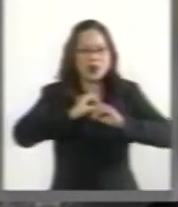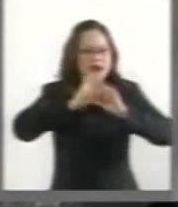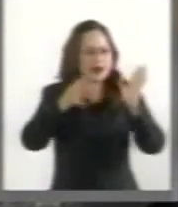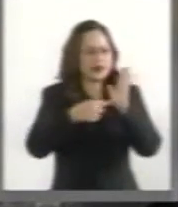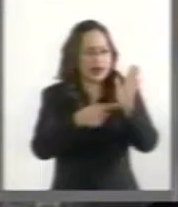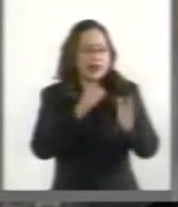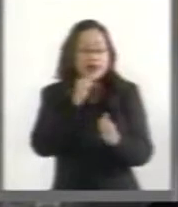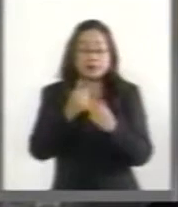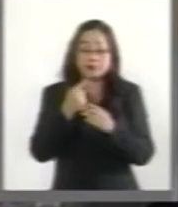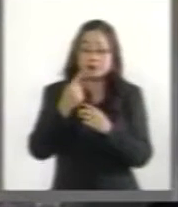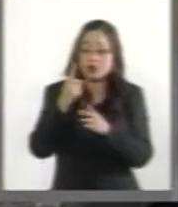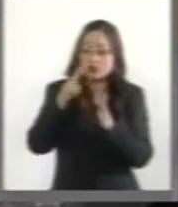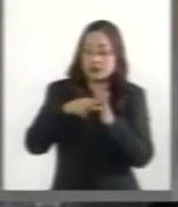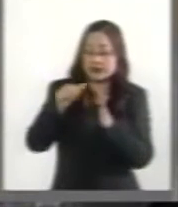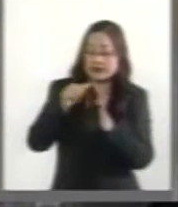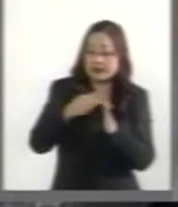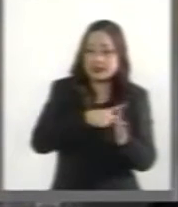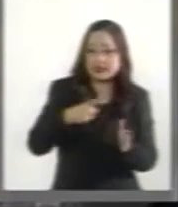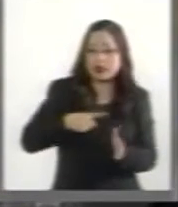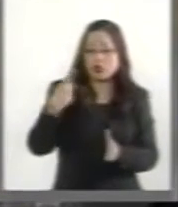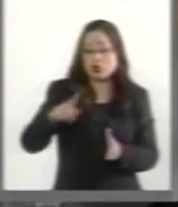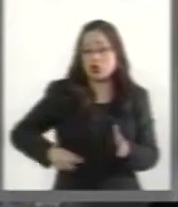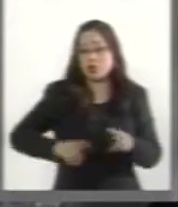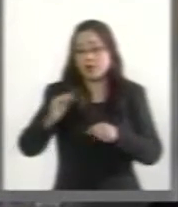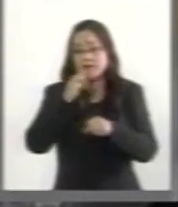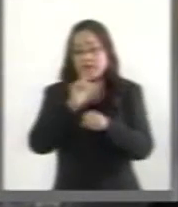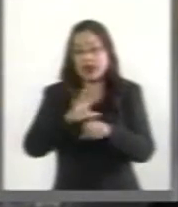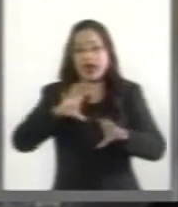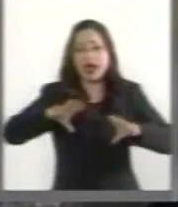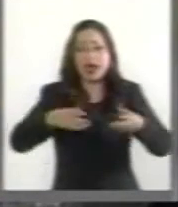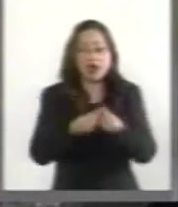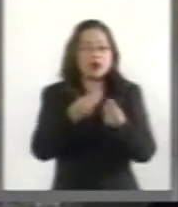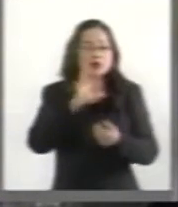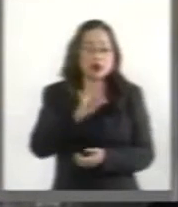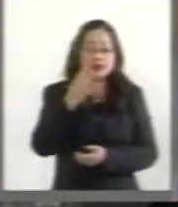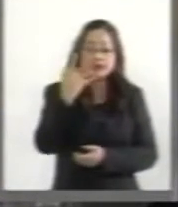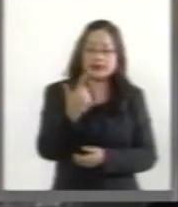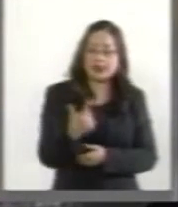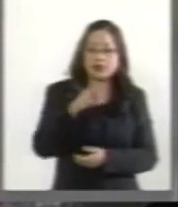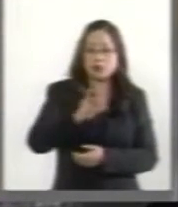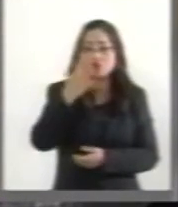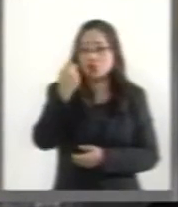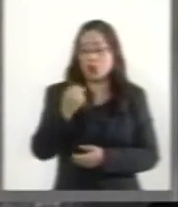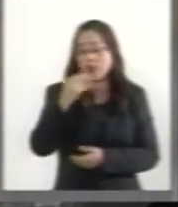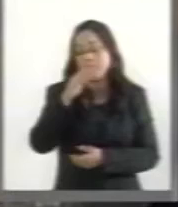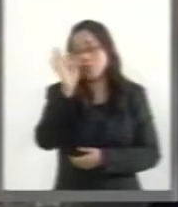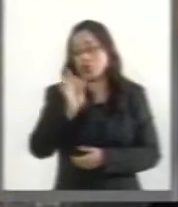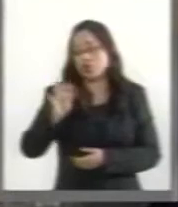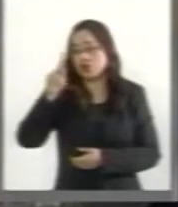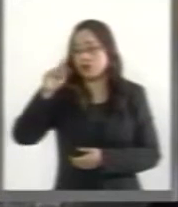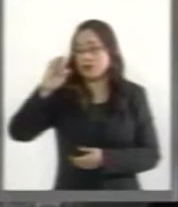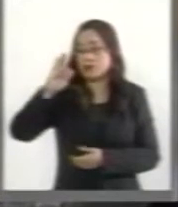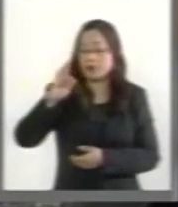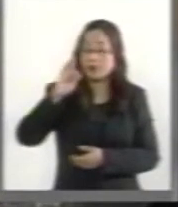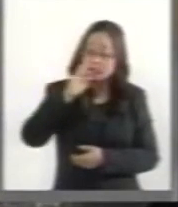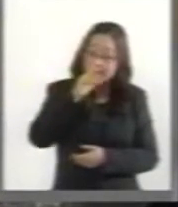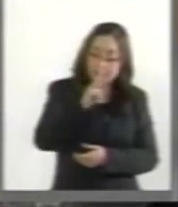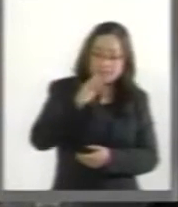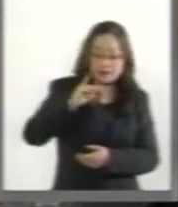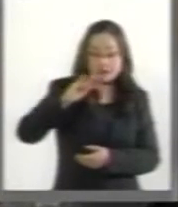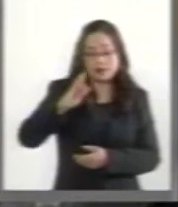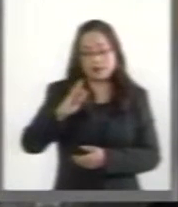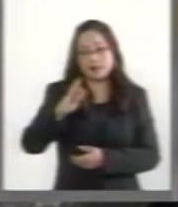el endeudamiento del gobierno federal significaba un 47.9% del PIB, que sin duda